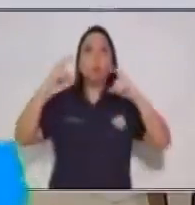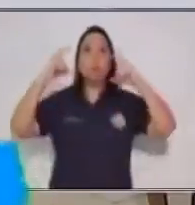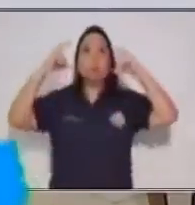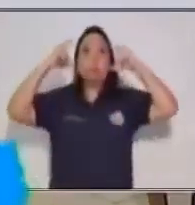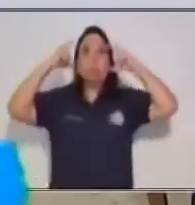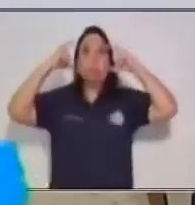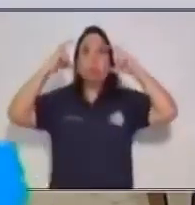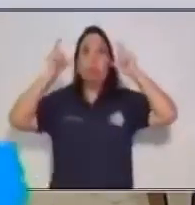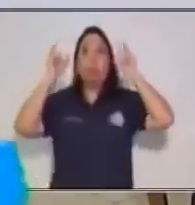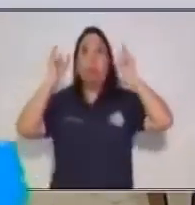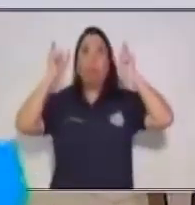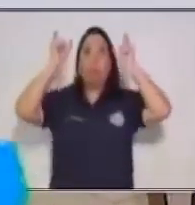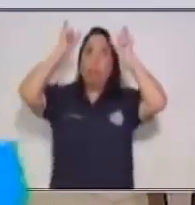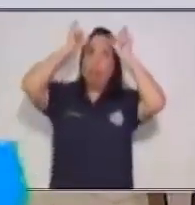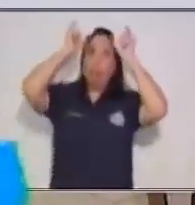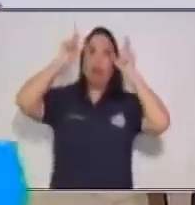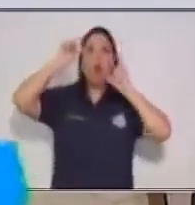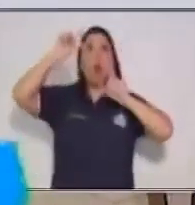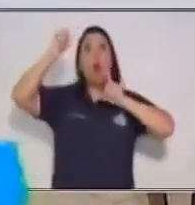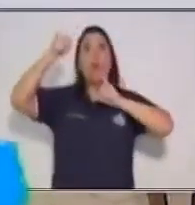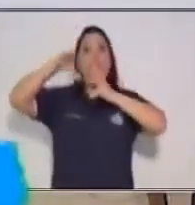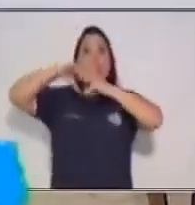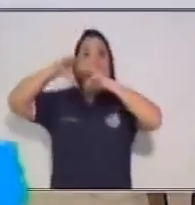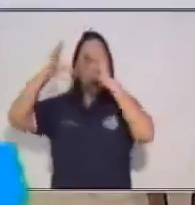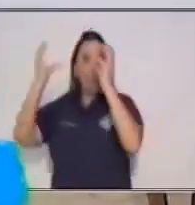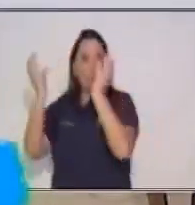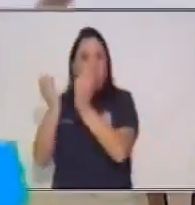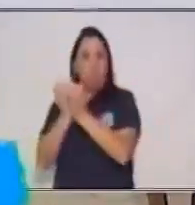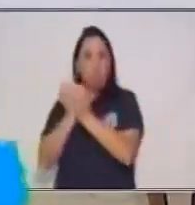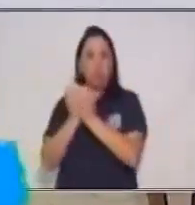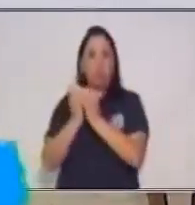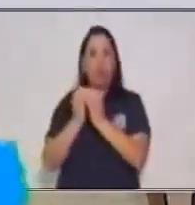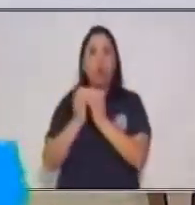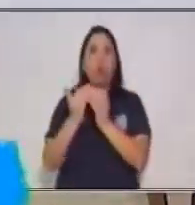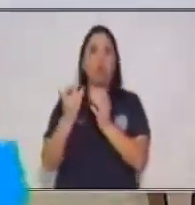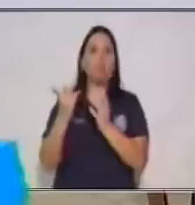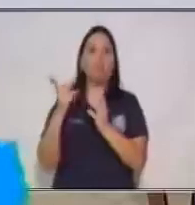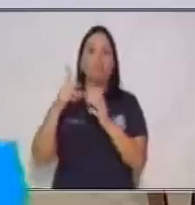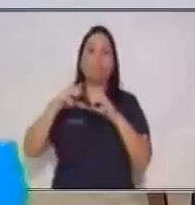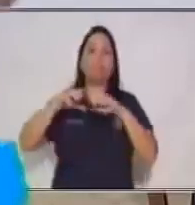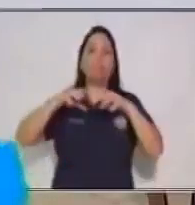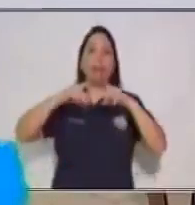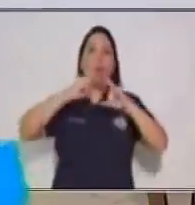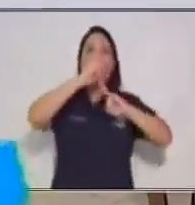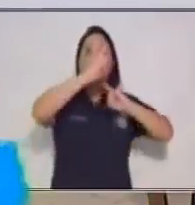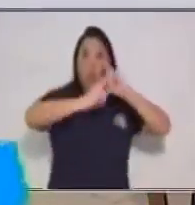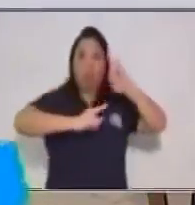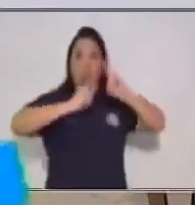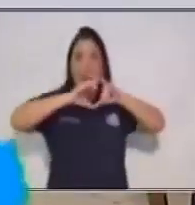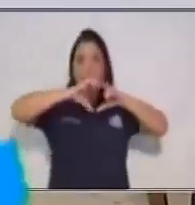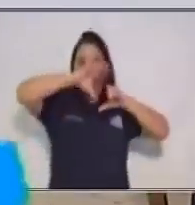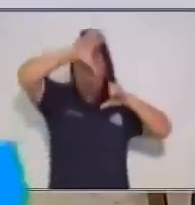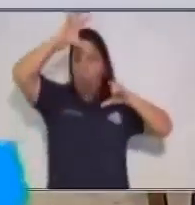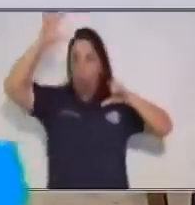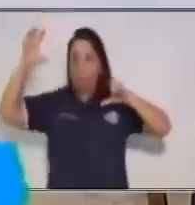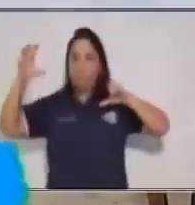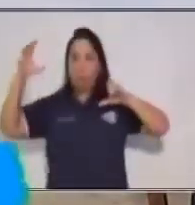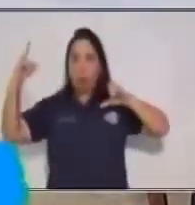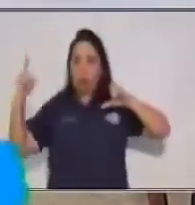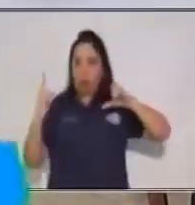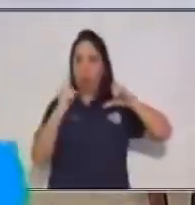lo que nosotros tenemos como conocimiento, ¿cómo se lo explicarías? ¿Cómo crees que ellos hablarían?